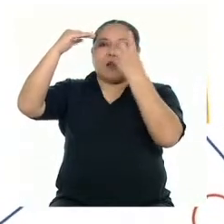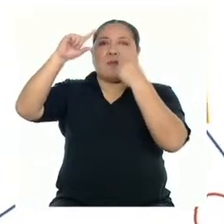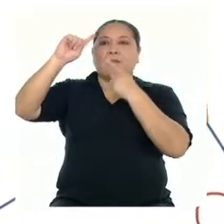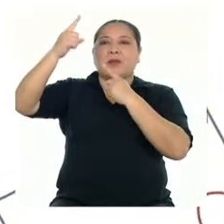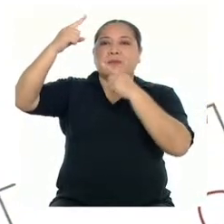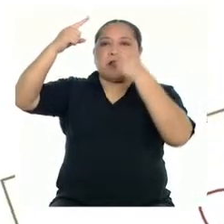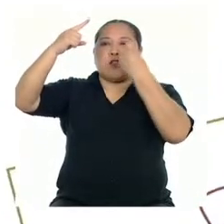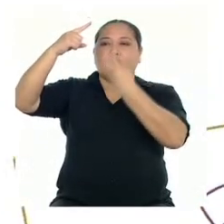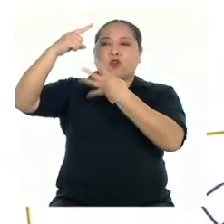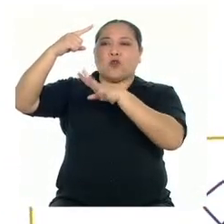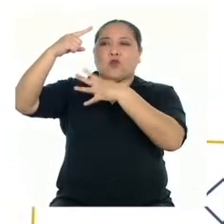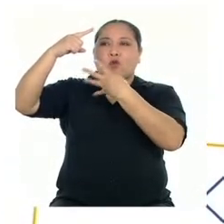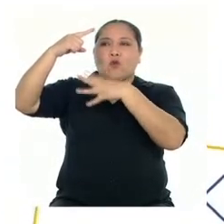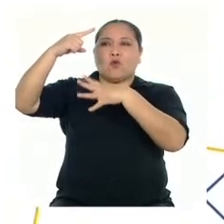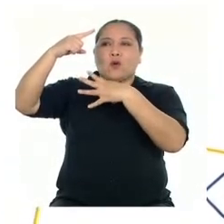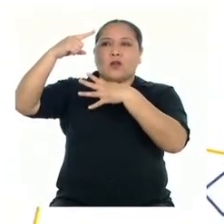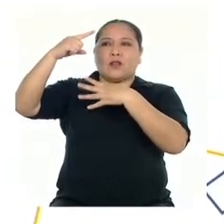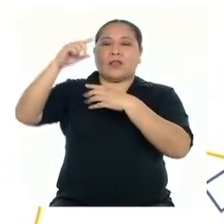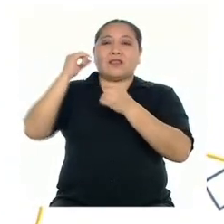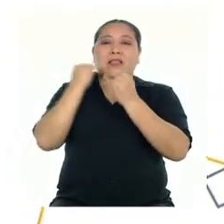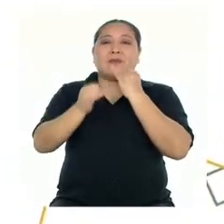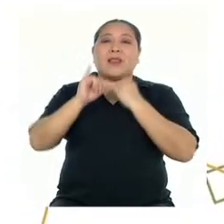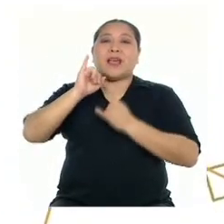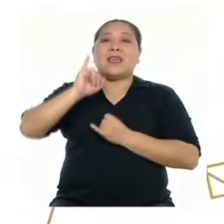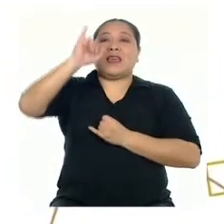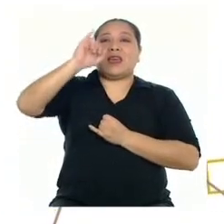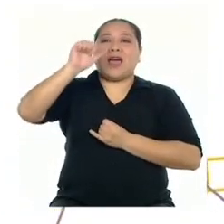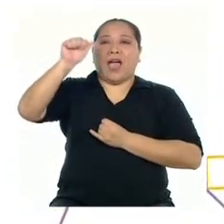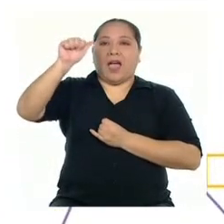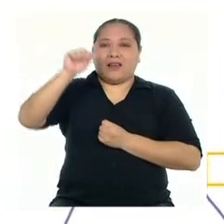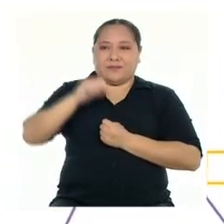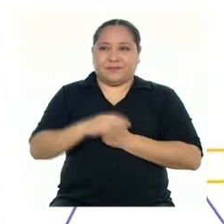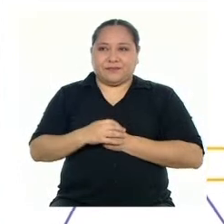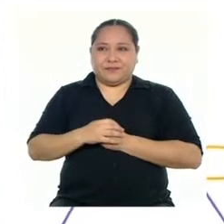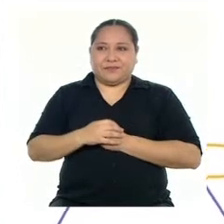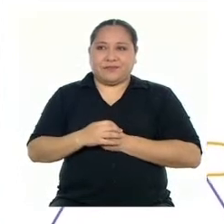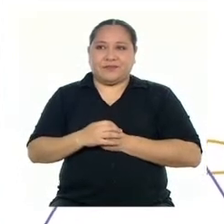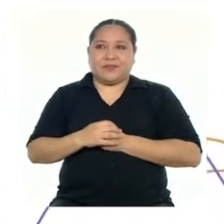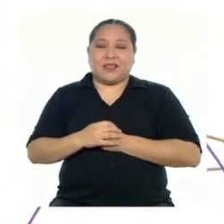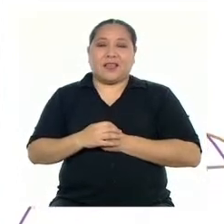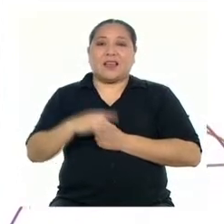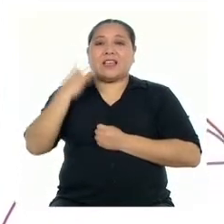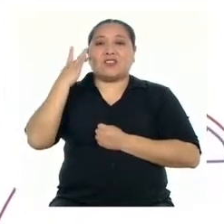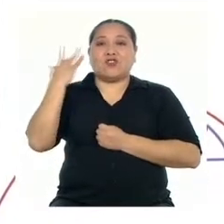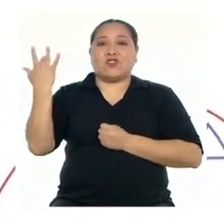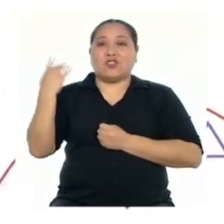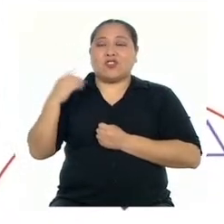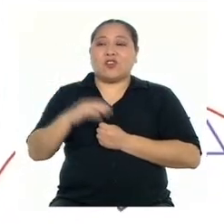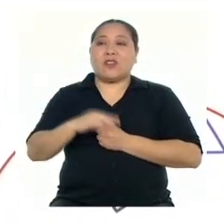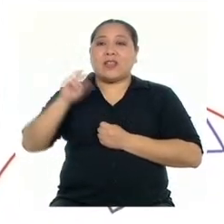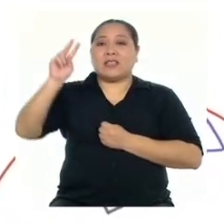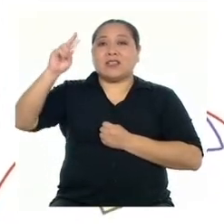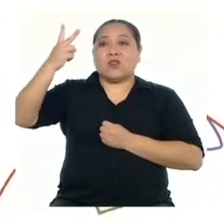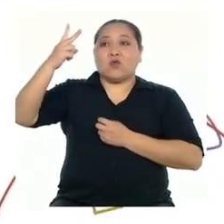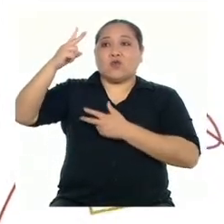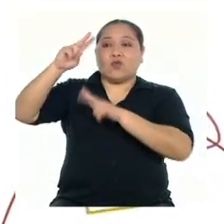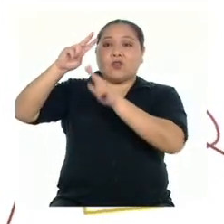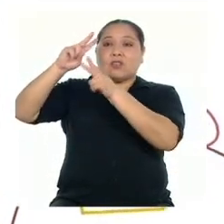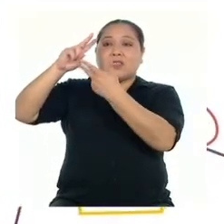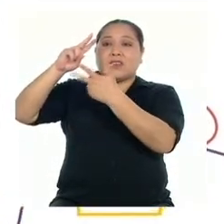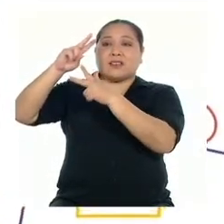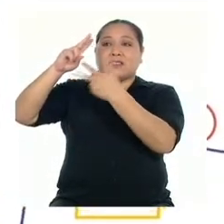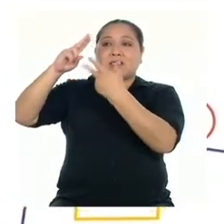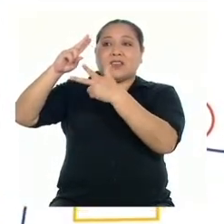verso porque ambas terminan en I-A. De igual manera, los sonidos de la última palabra del segundo verso